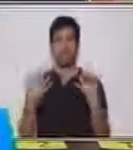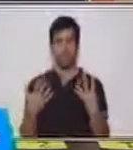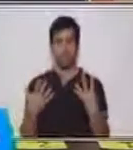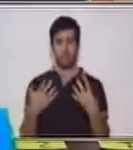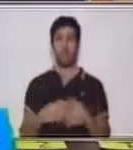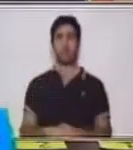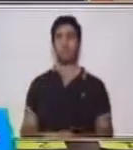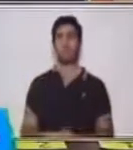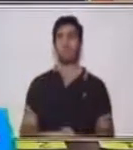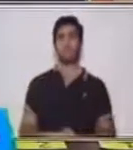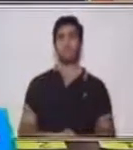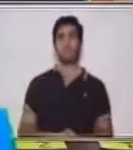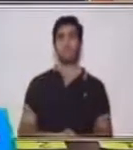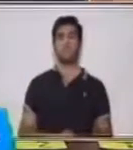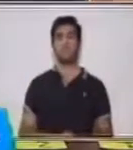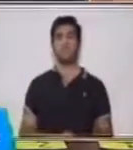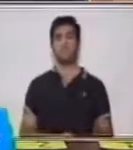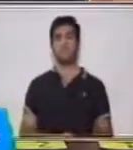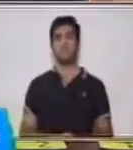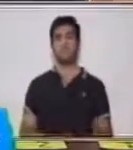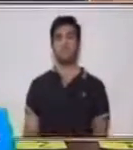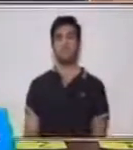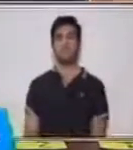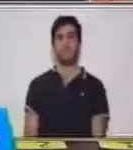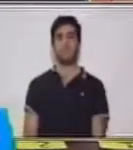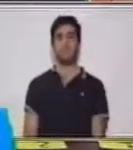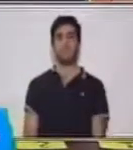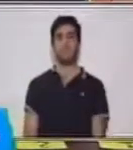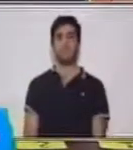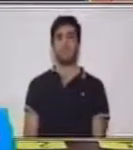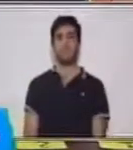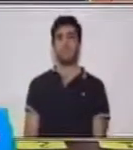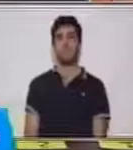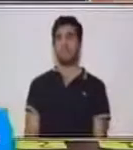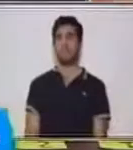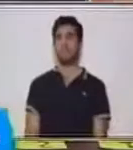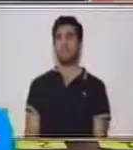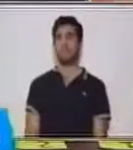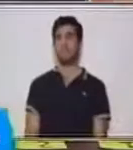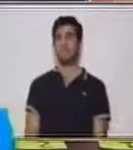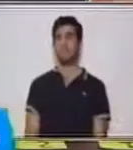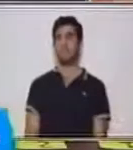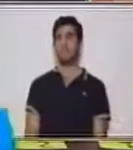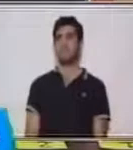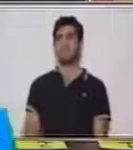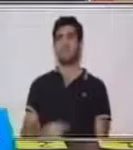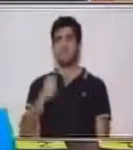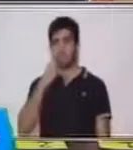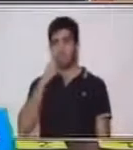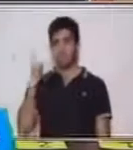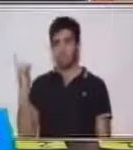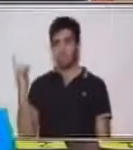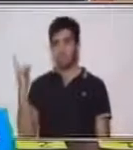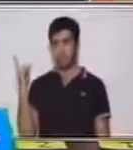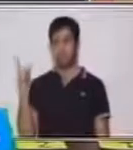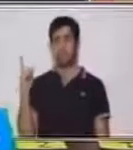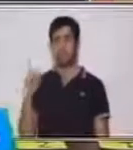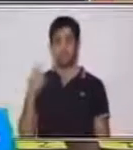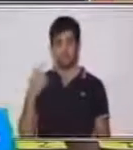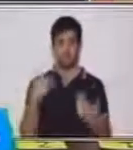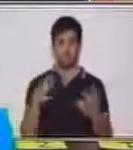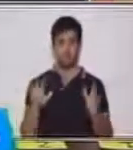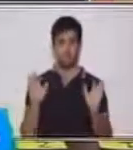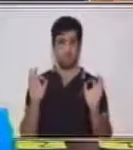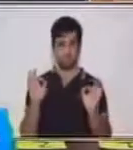Cinco, diez, quince. ¿Y cuántos puntos? Excelente, cuatro puntos.